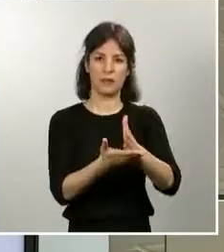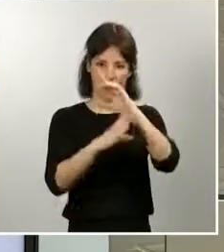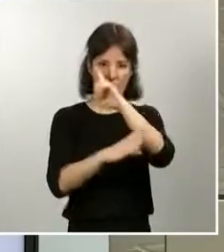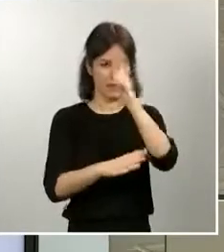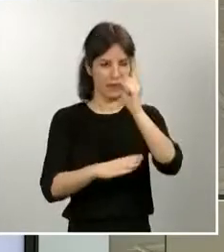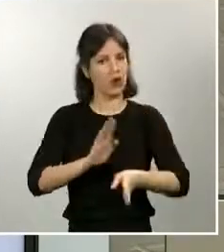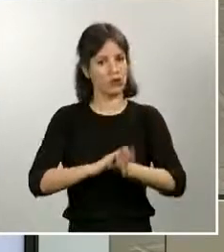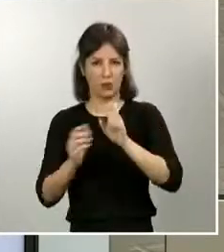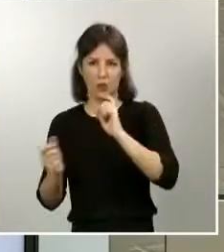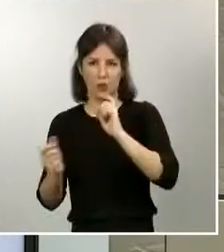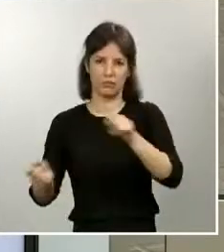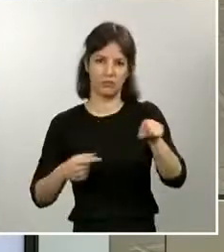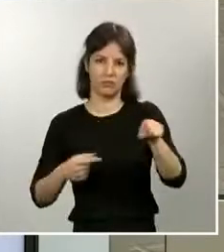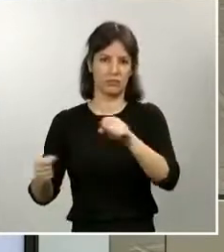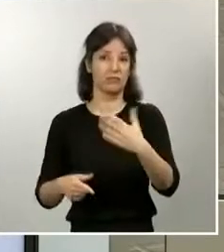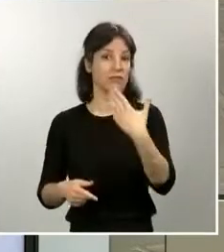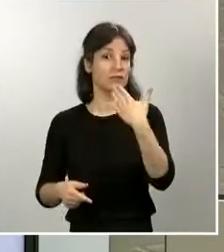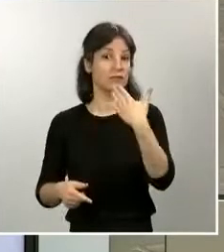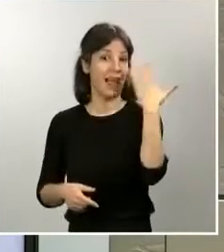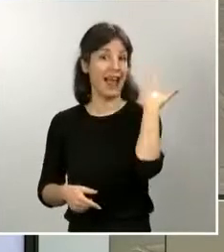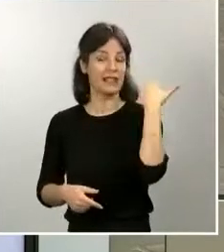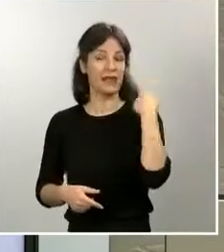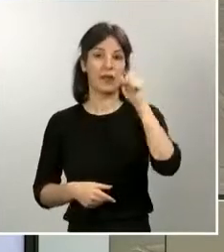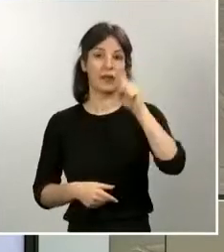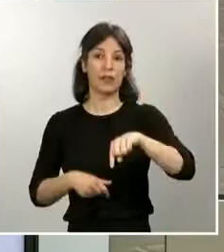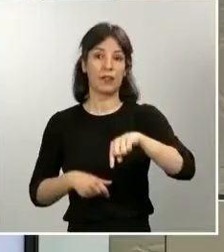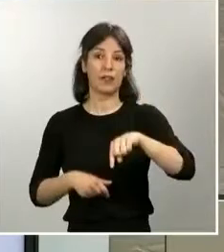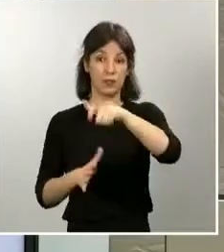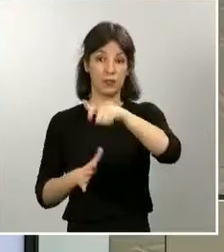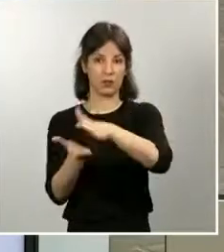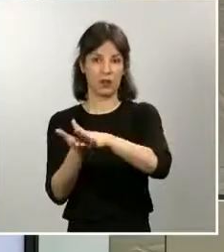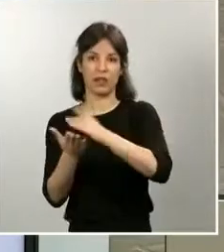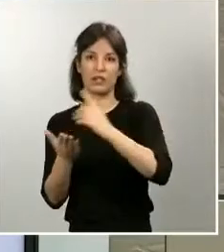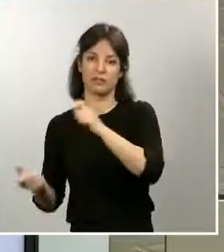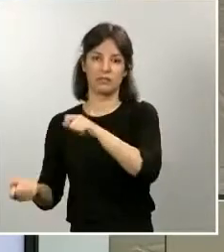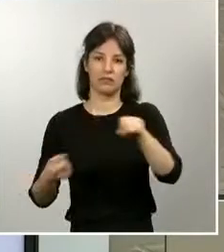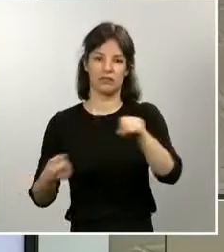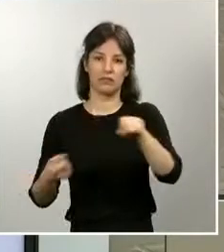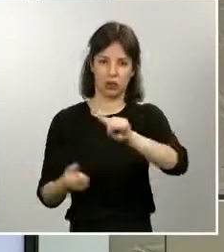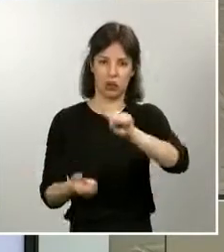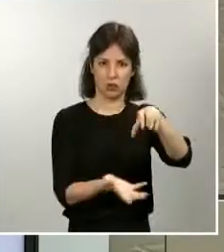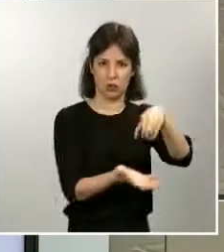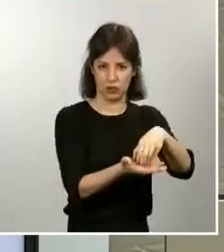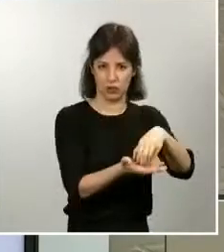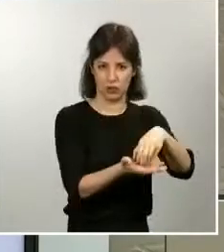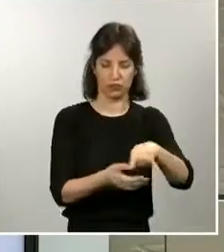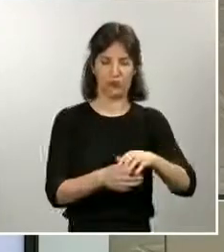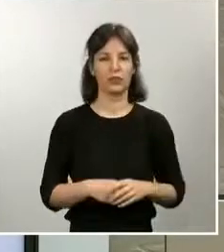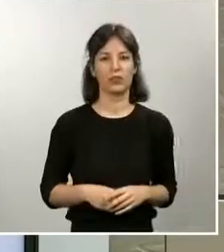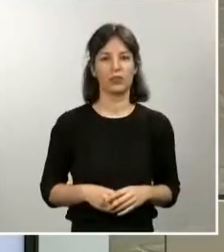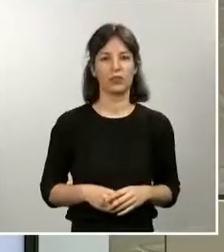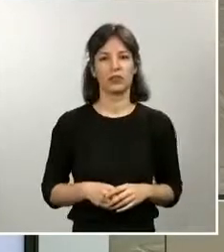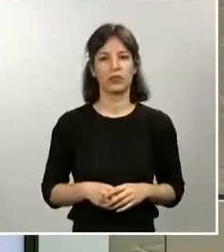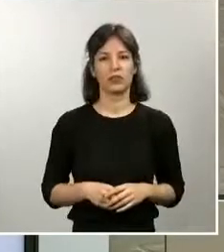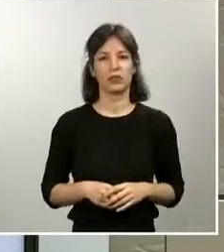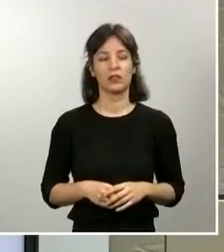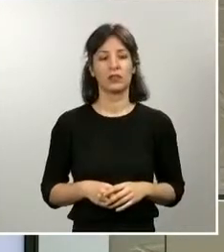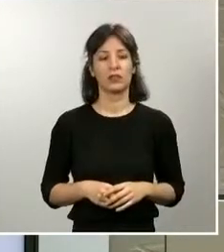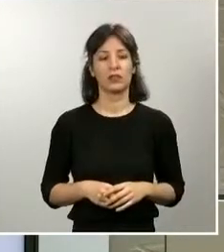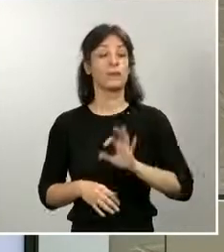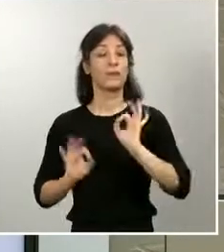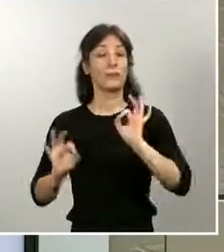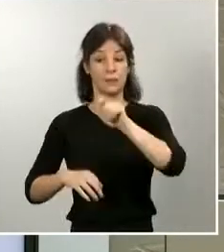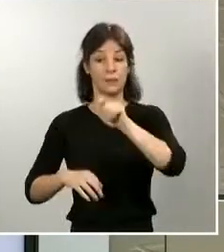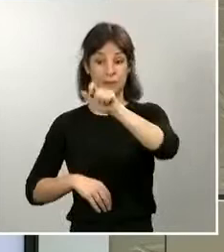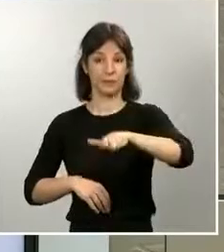ayer se trasladaron 110 fallecidos. Y con respecto al traslado de pacientes moderados entre hospitales de